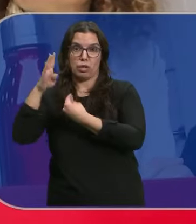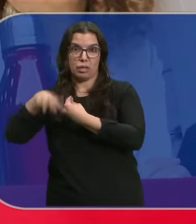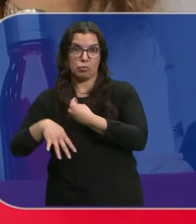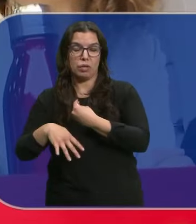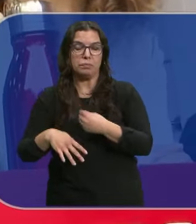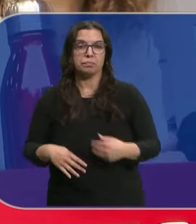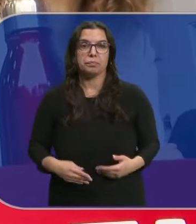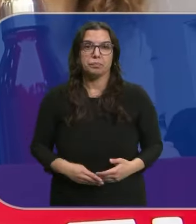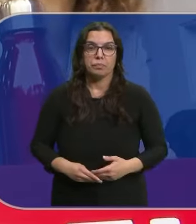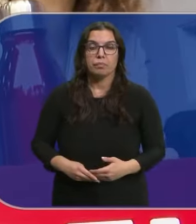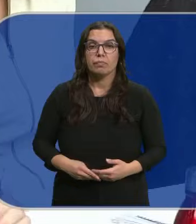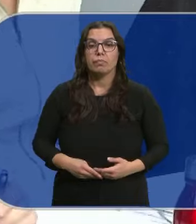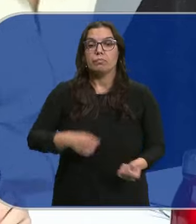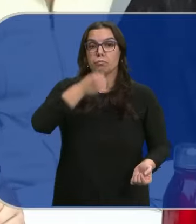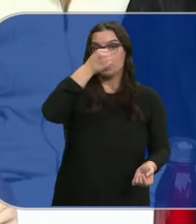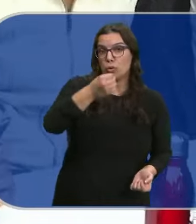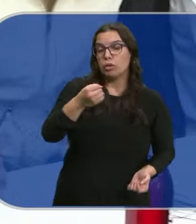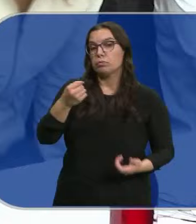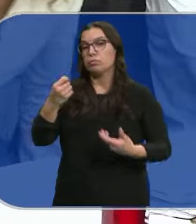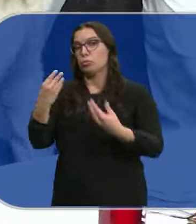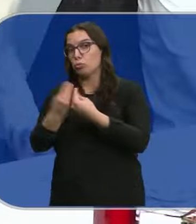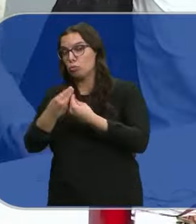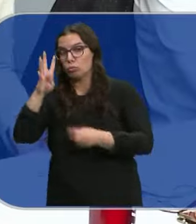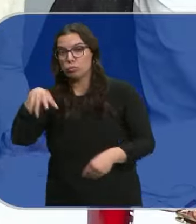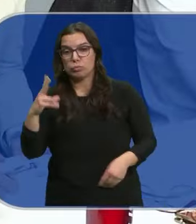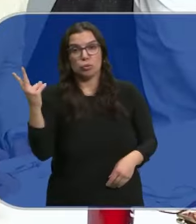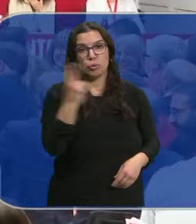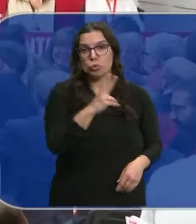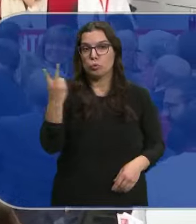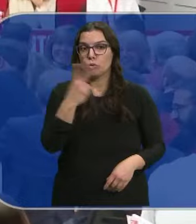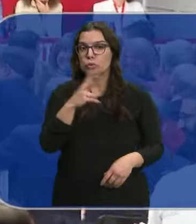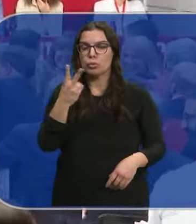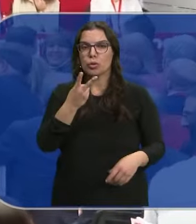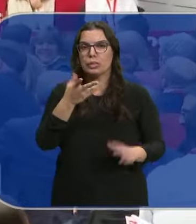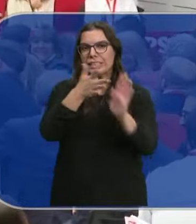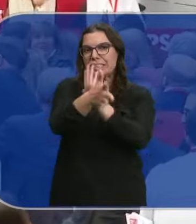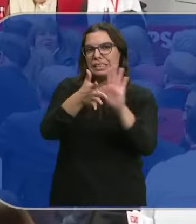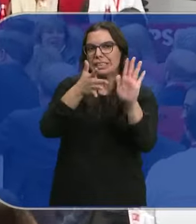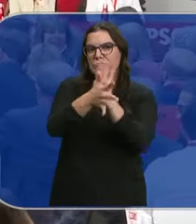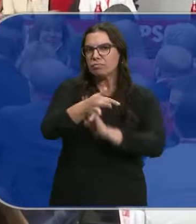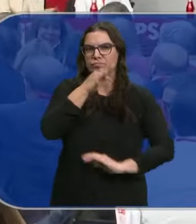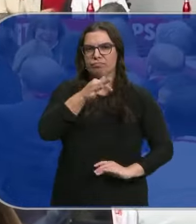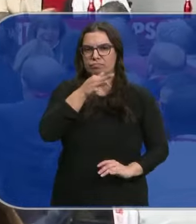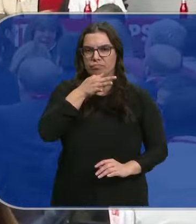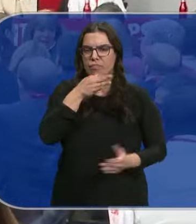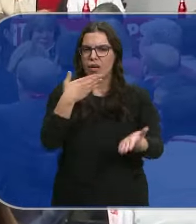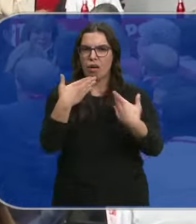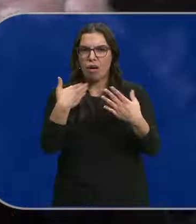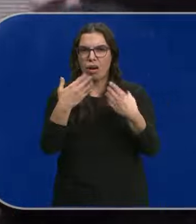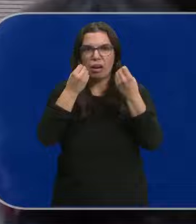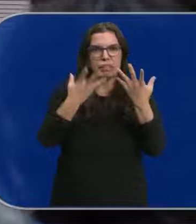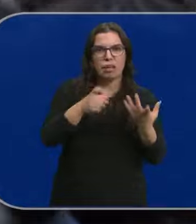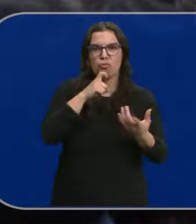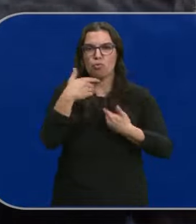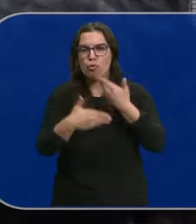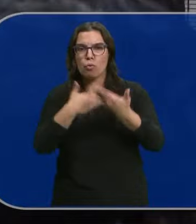investidura de Pedro Sánchez Tanto los socialistas como el partido de Carlas Puigdemont Se resisten a explicar el estado de sus conversaciones Que al